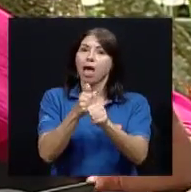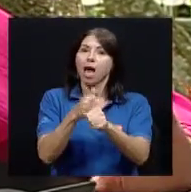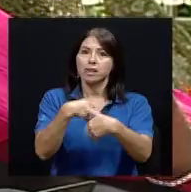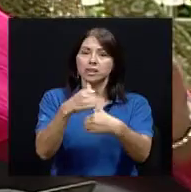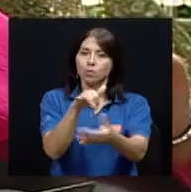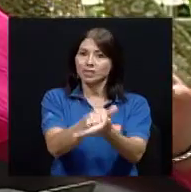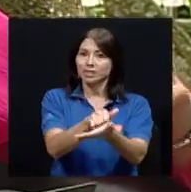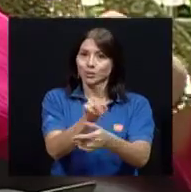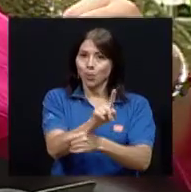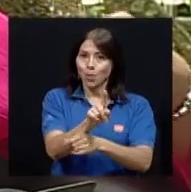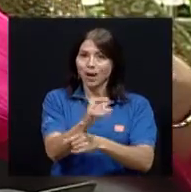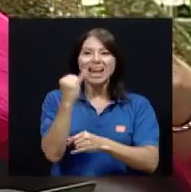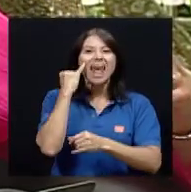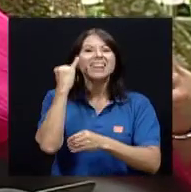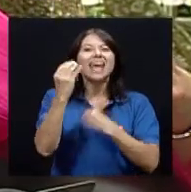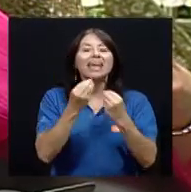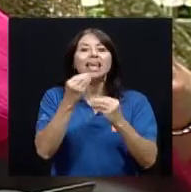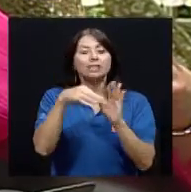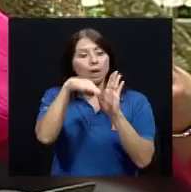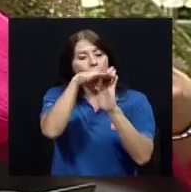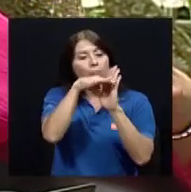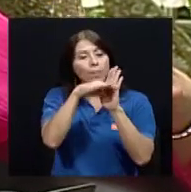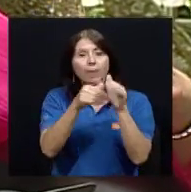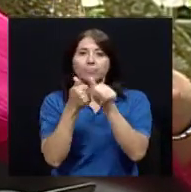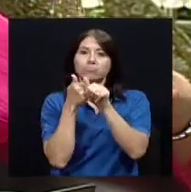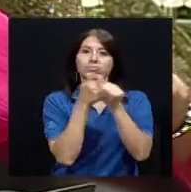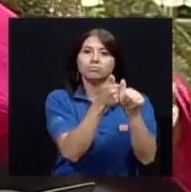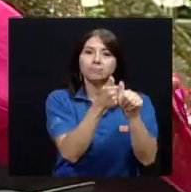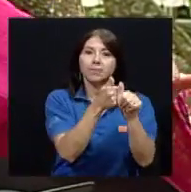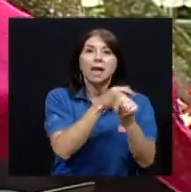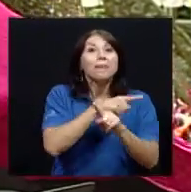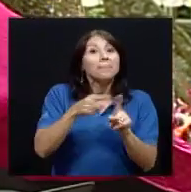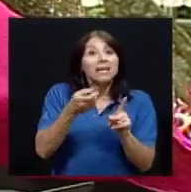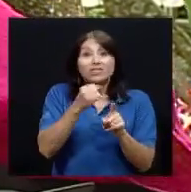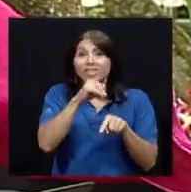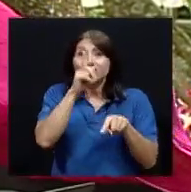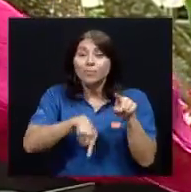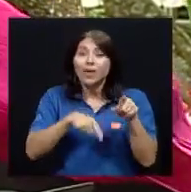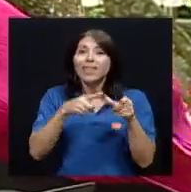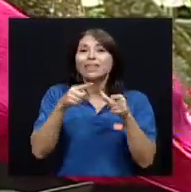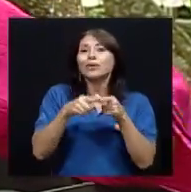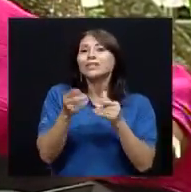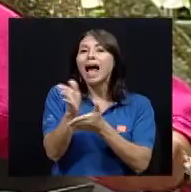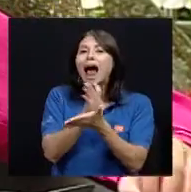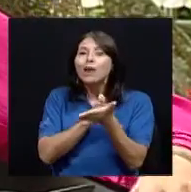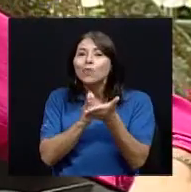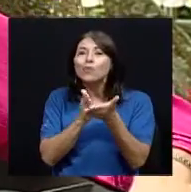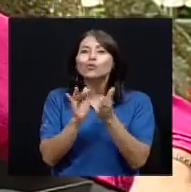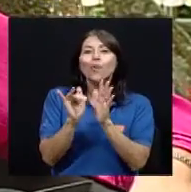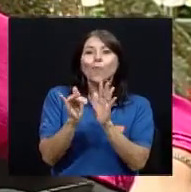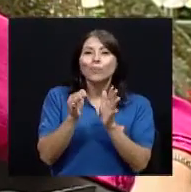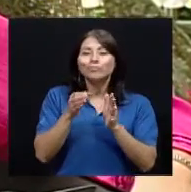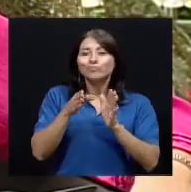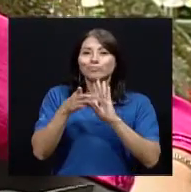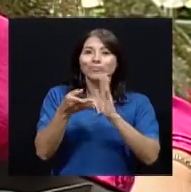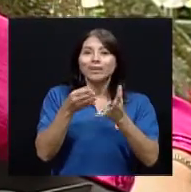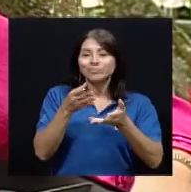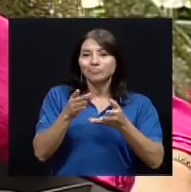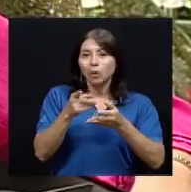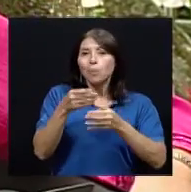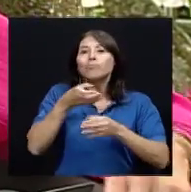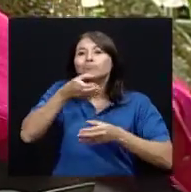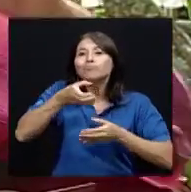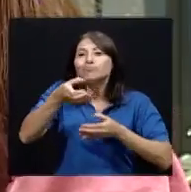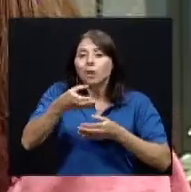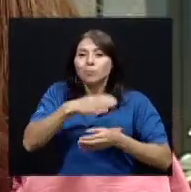viendo la idea es tomarlo como tiene que ser pero si no podemos hacer uso de ciertos tips para lograr que esa administración se dé que pasa también